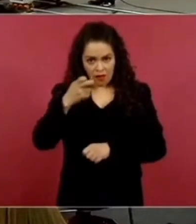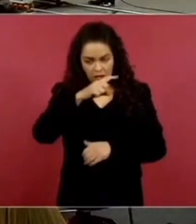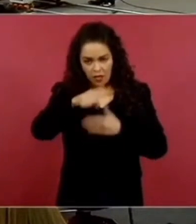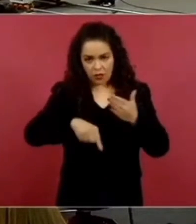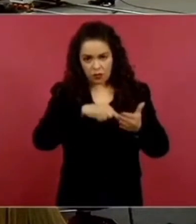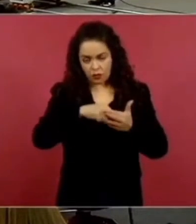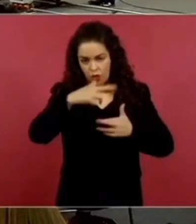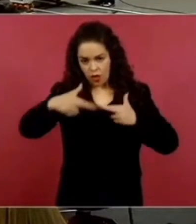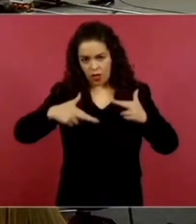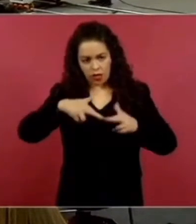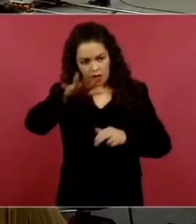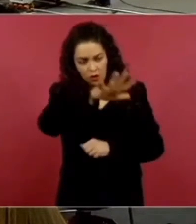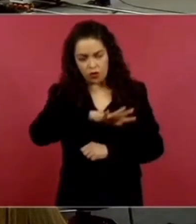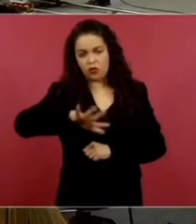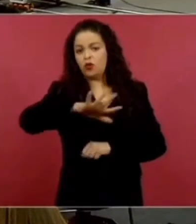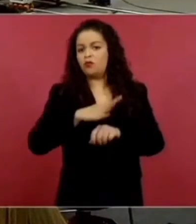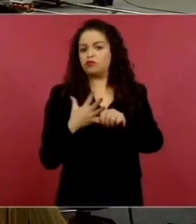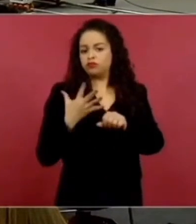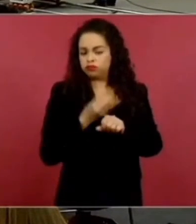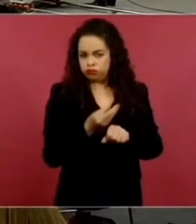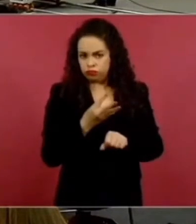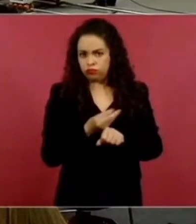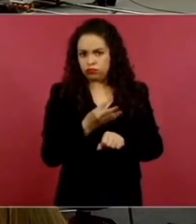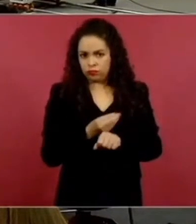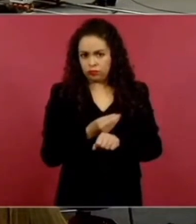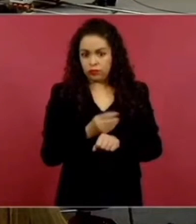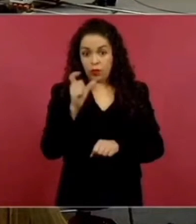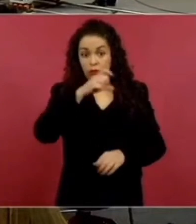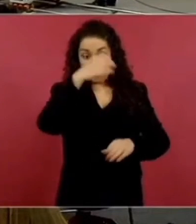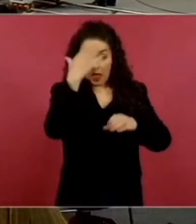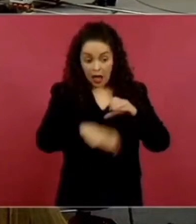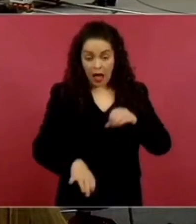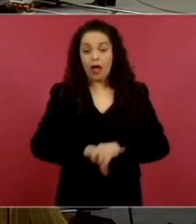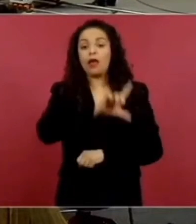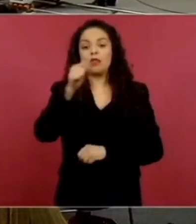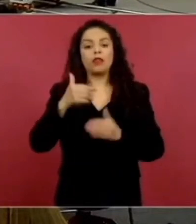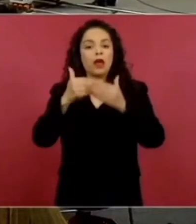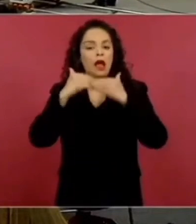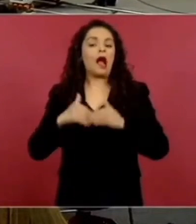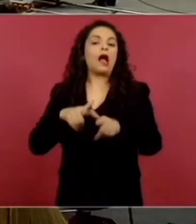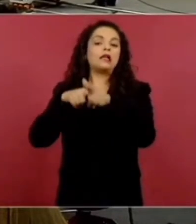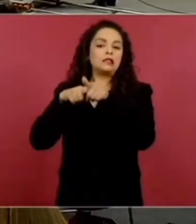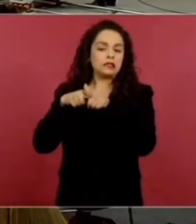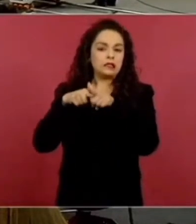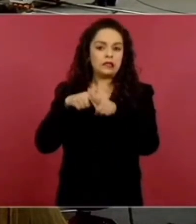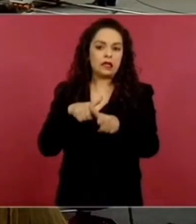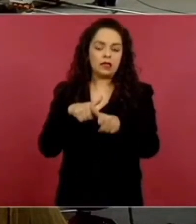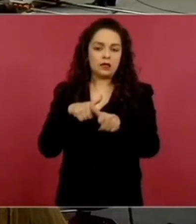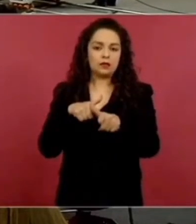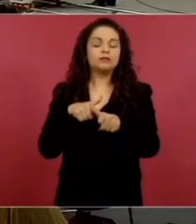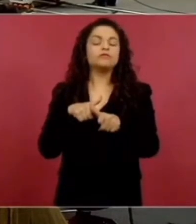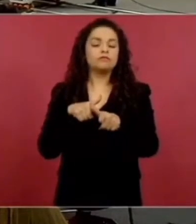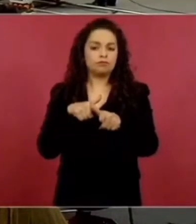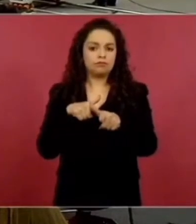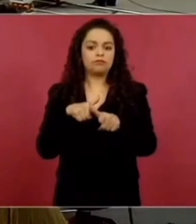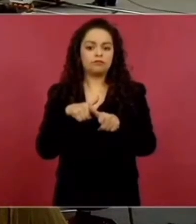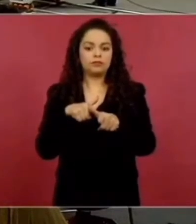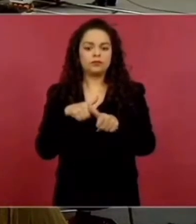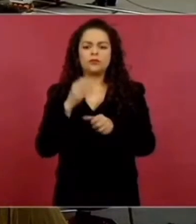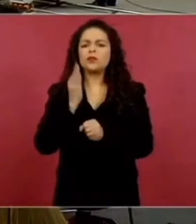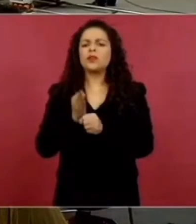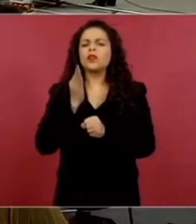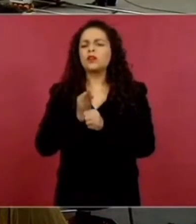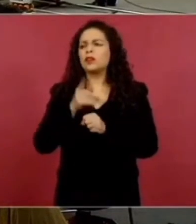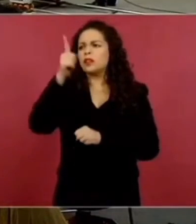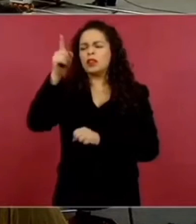vamos a a seguir y cuando terminemos van a quedar muchos elementos ¿cuántos tenemos